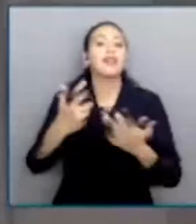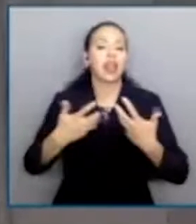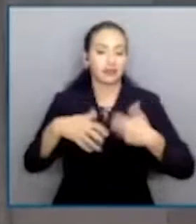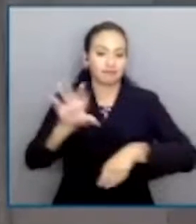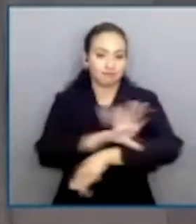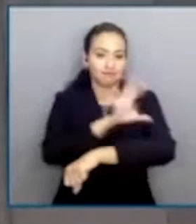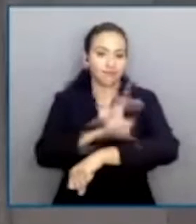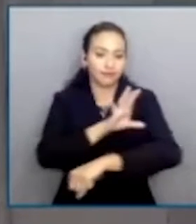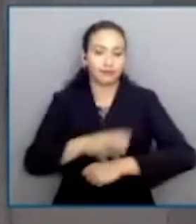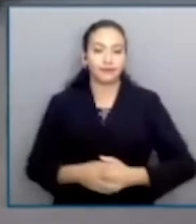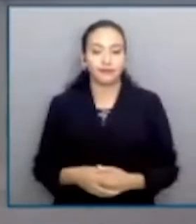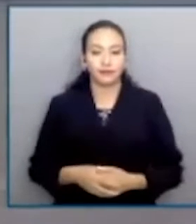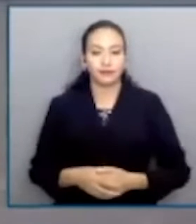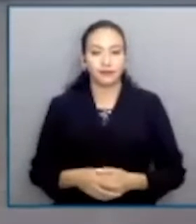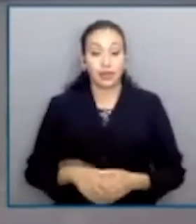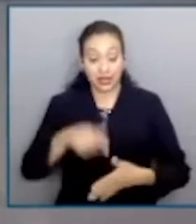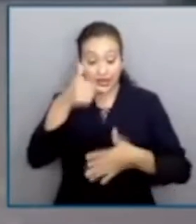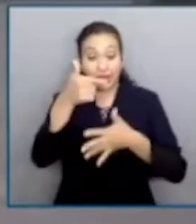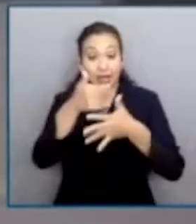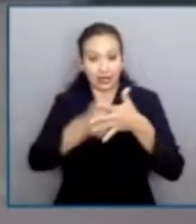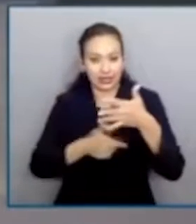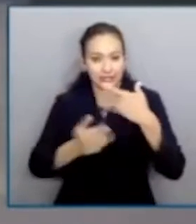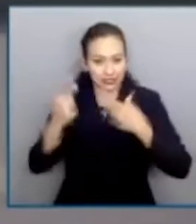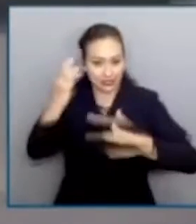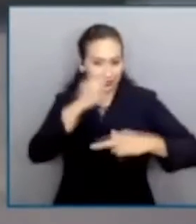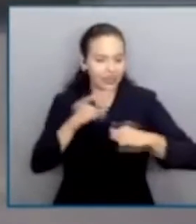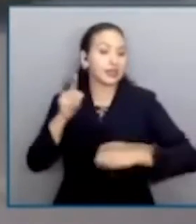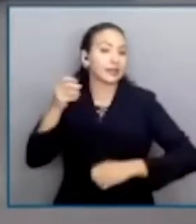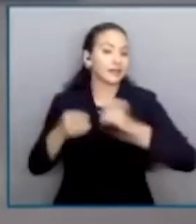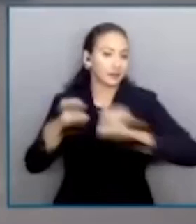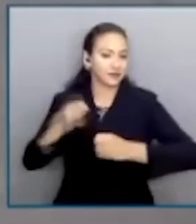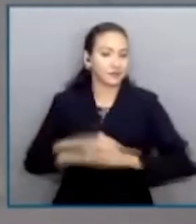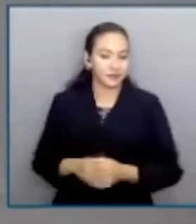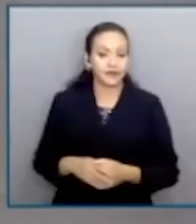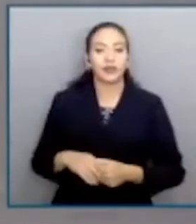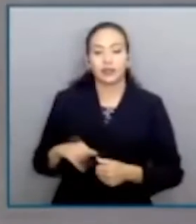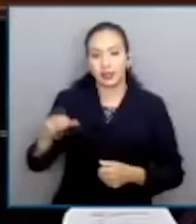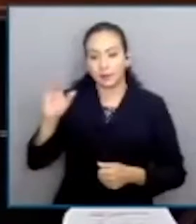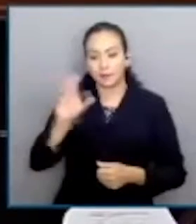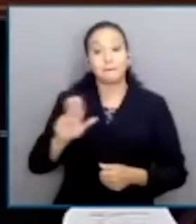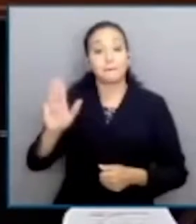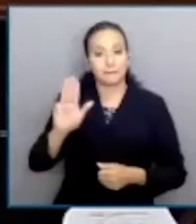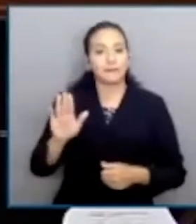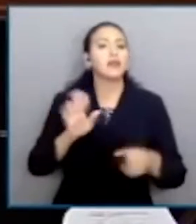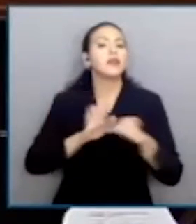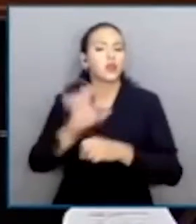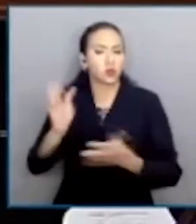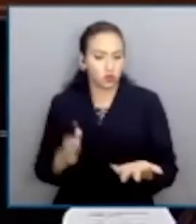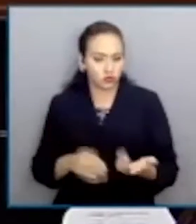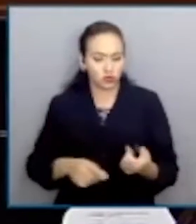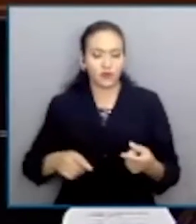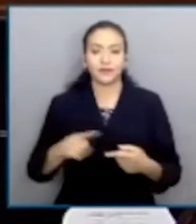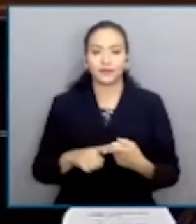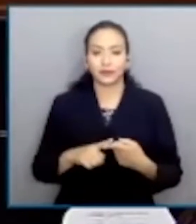De la lista de asuntos que resolverían las salas de la Corte en su sesión de este miércoles destacan, de la primera sala, un amparo en